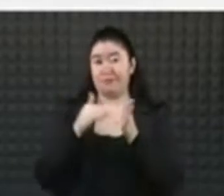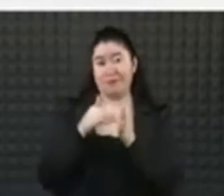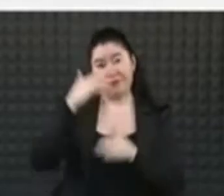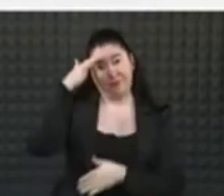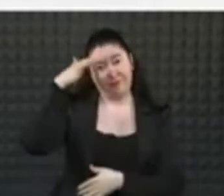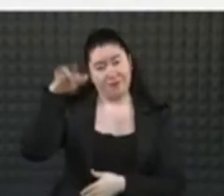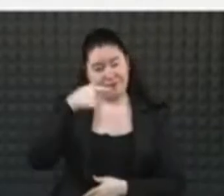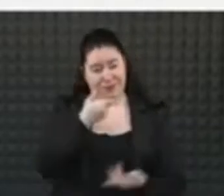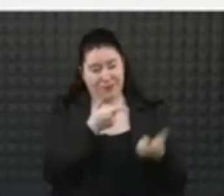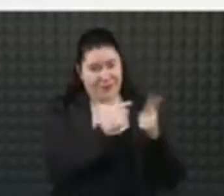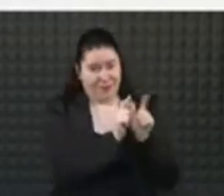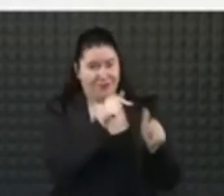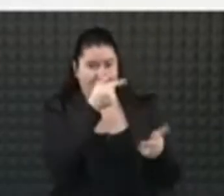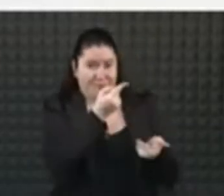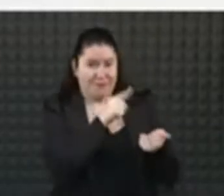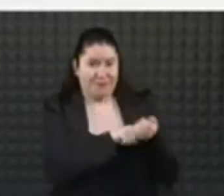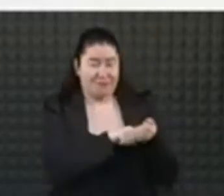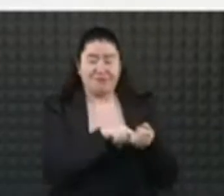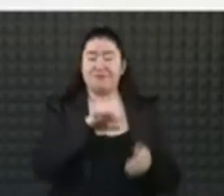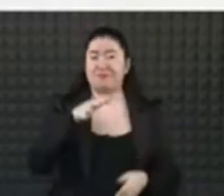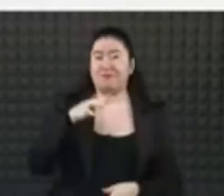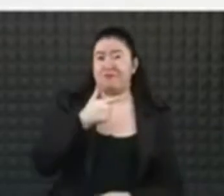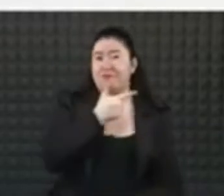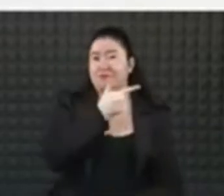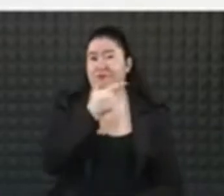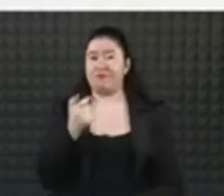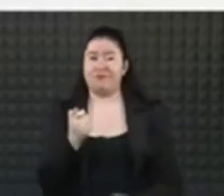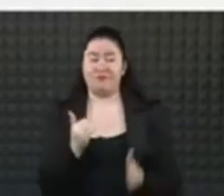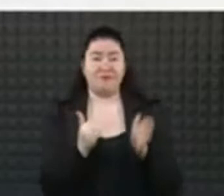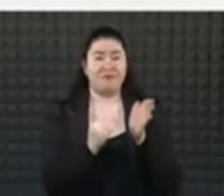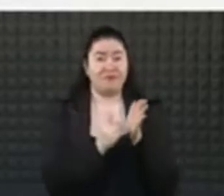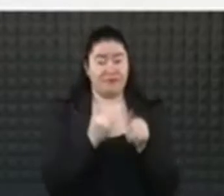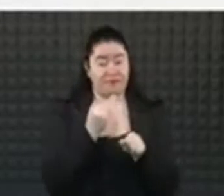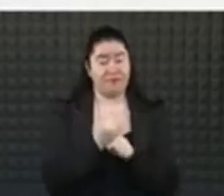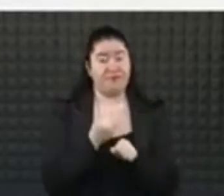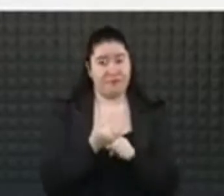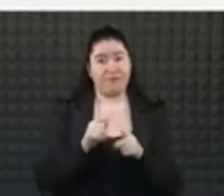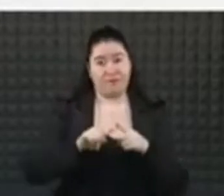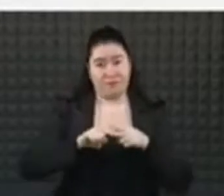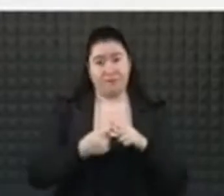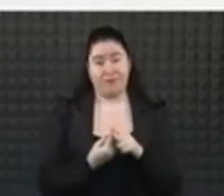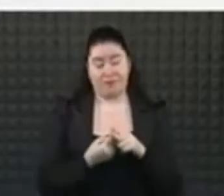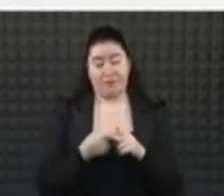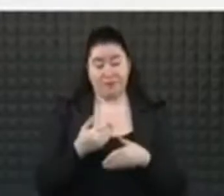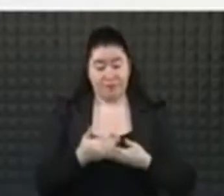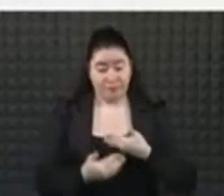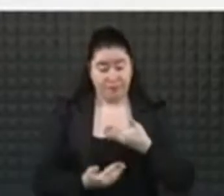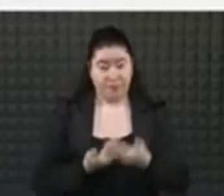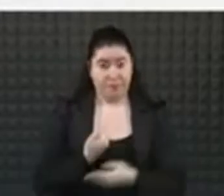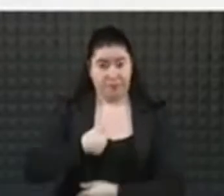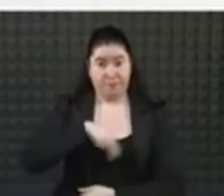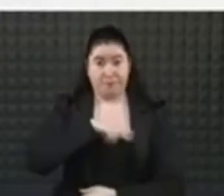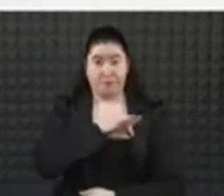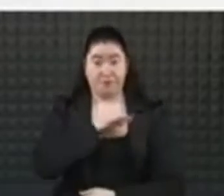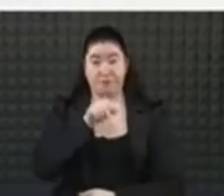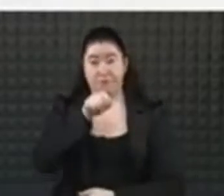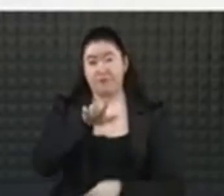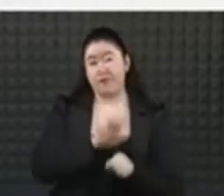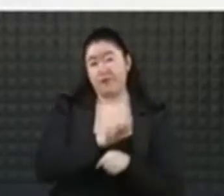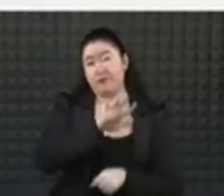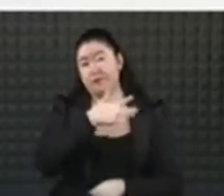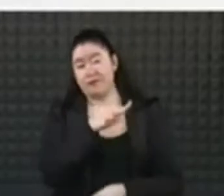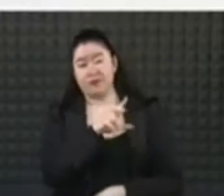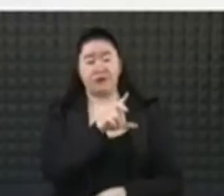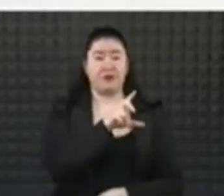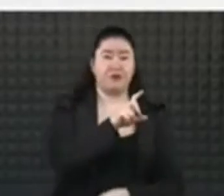vacunando a casi 700.000. Tendrán la oportunidad de hacerlo. Entonces, es un avance en el cual podríamos llegar a entre el 30 y el